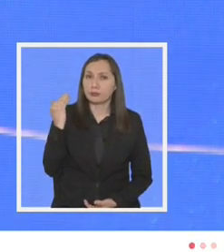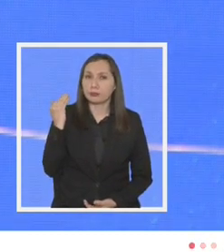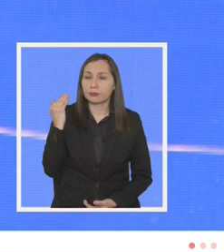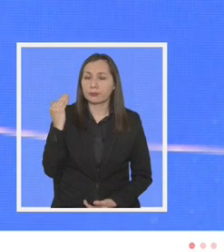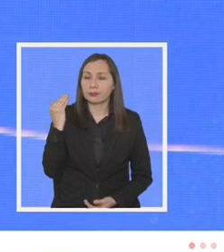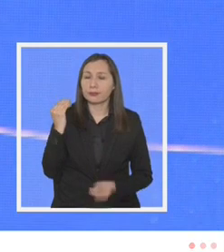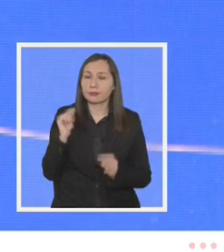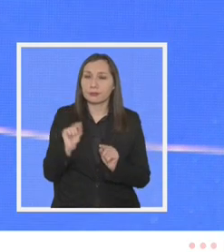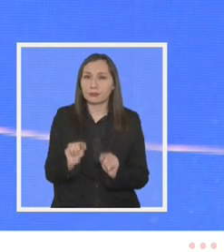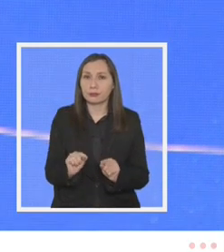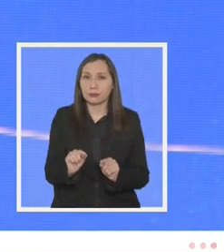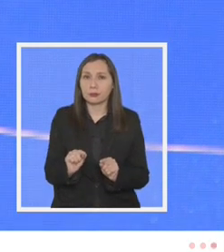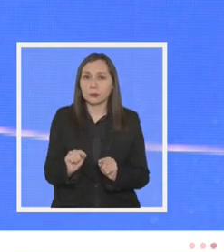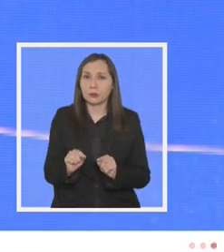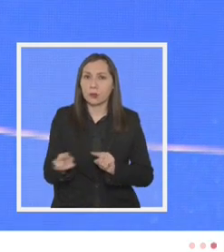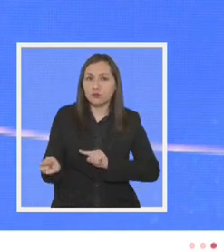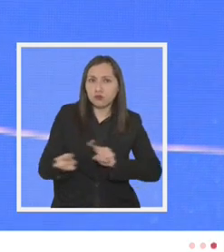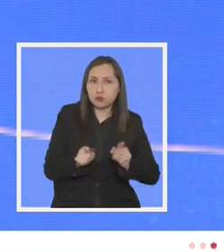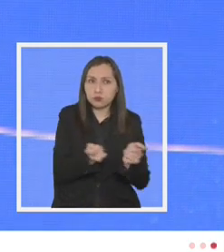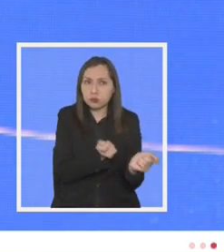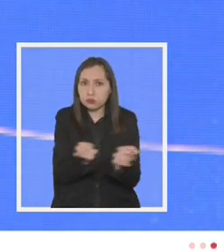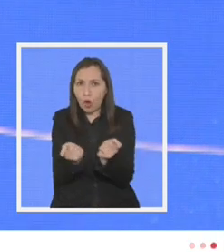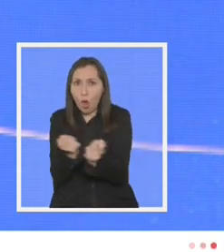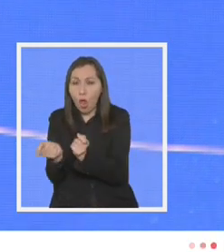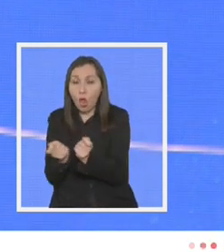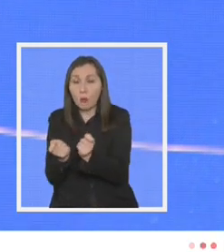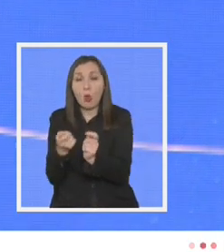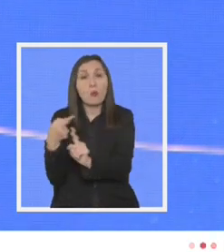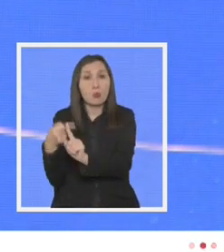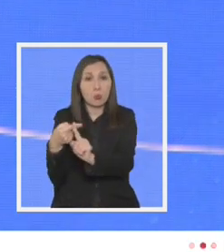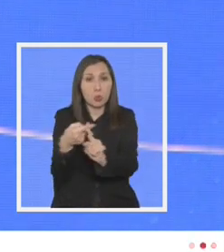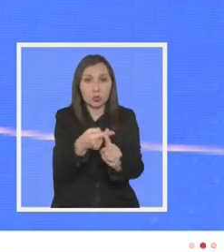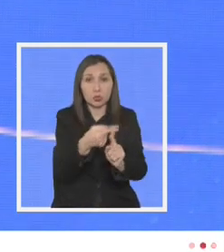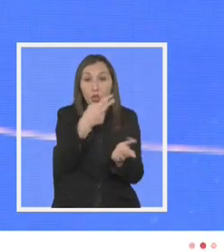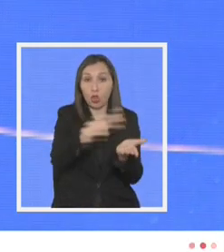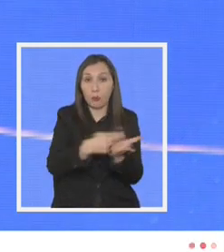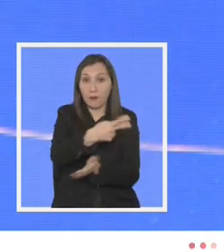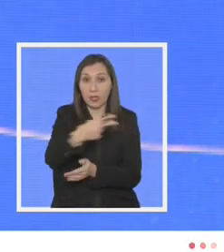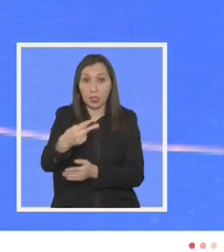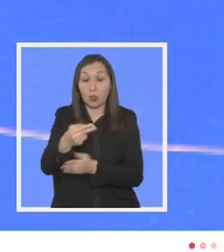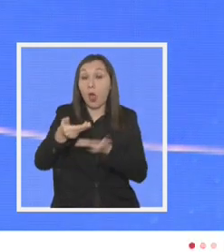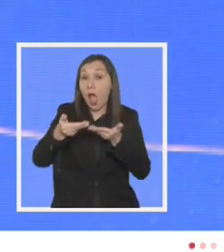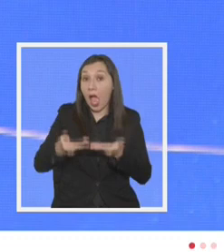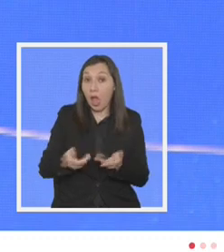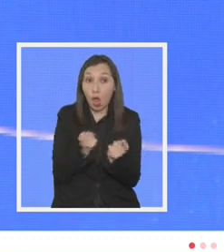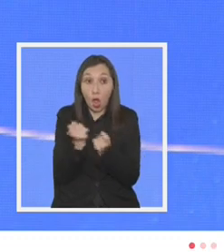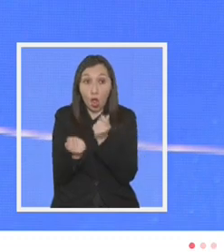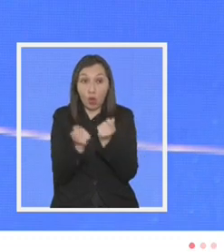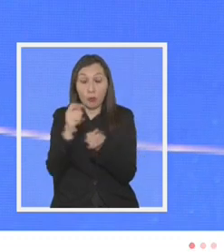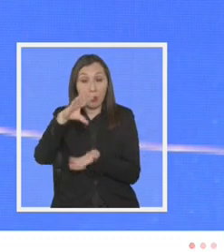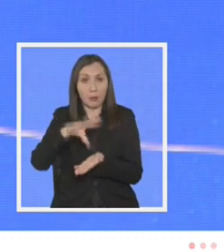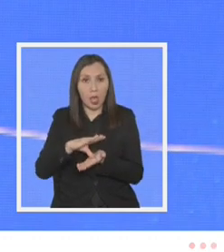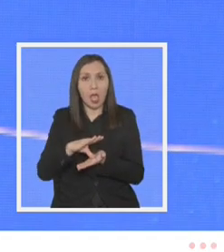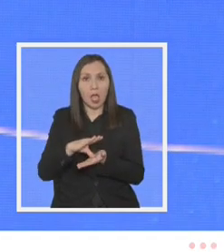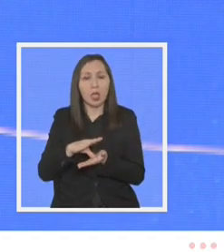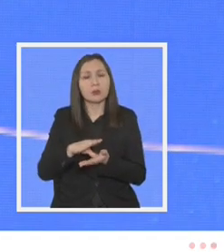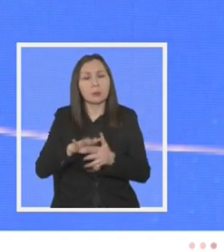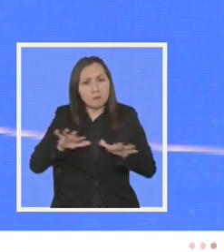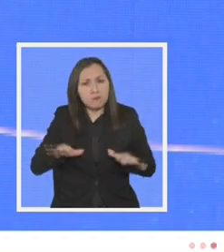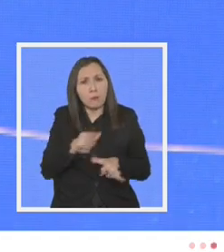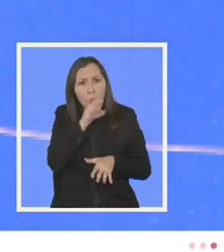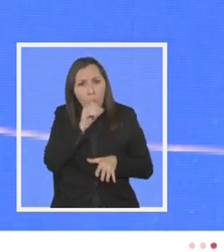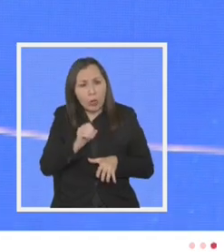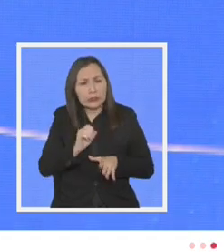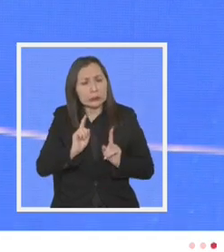una gestión económica positiva durante el 2022 y hoy nuestra economía está más resiliente